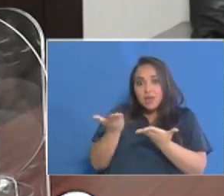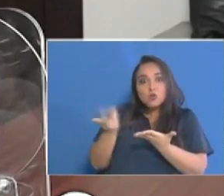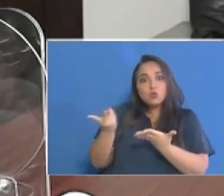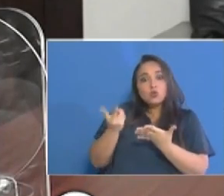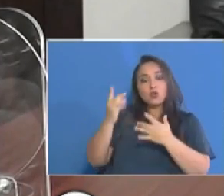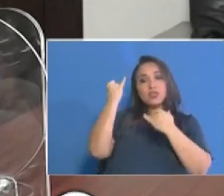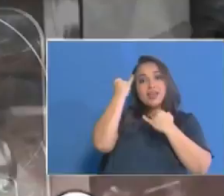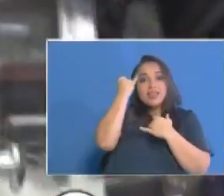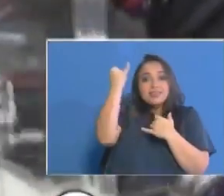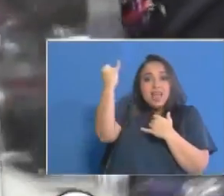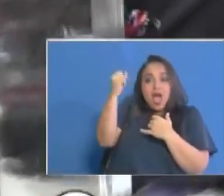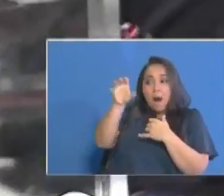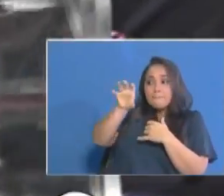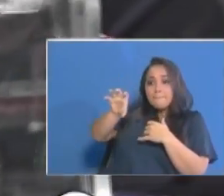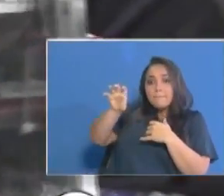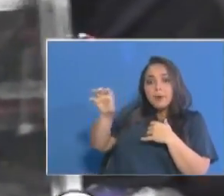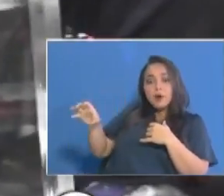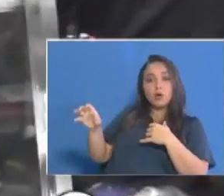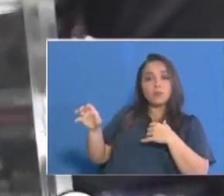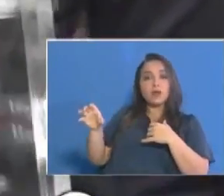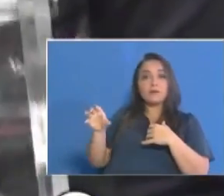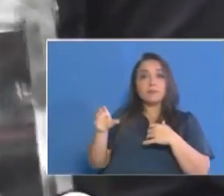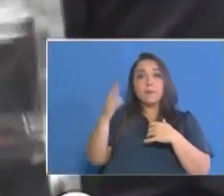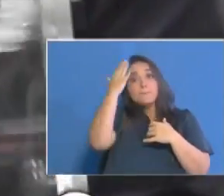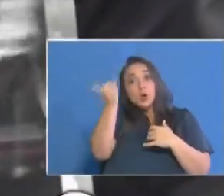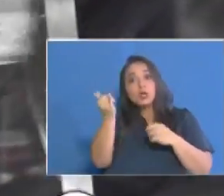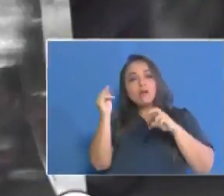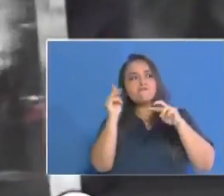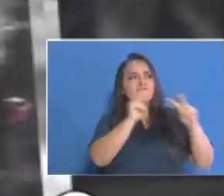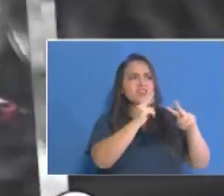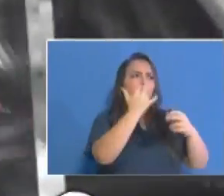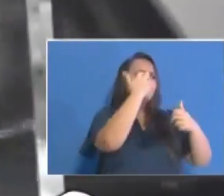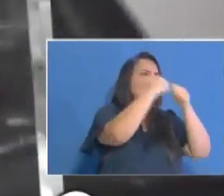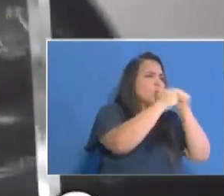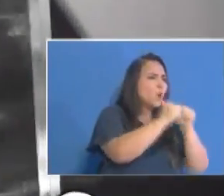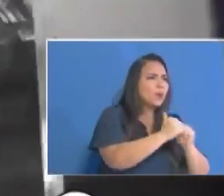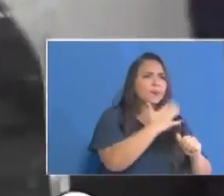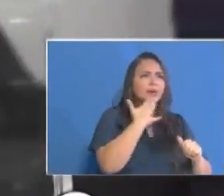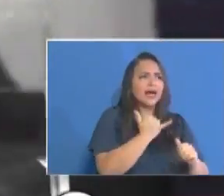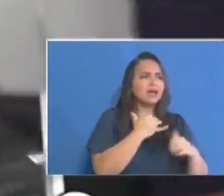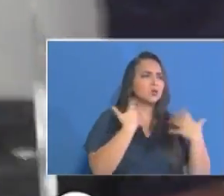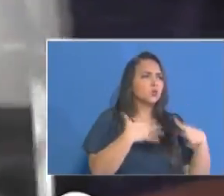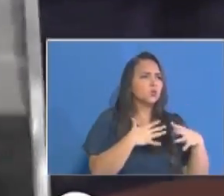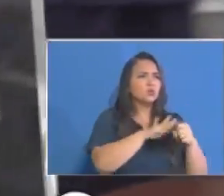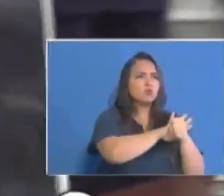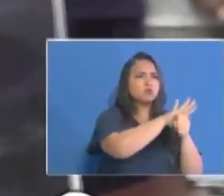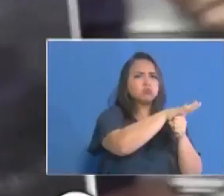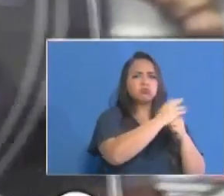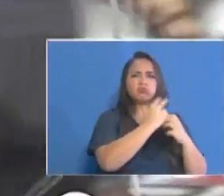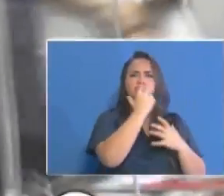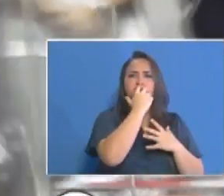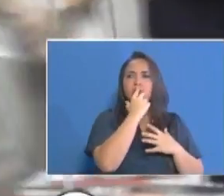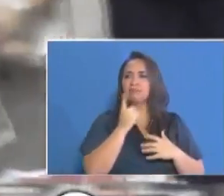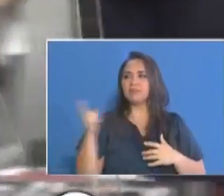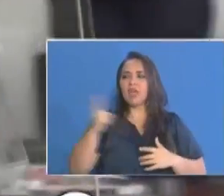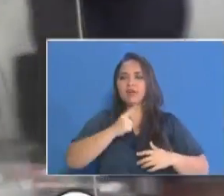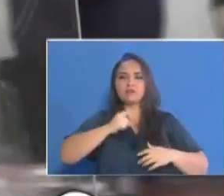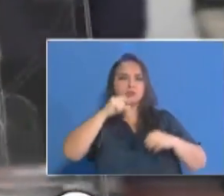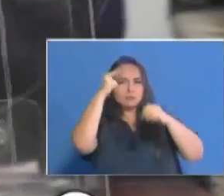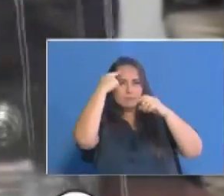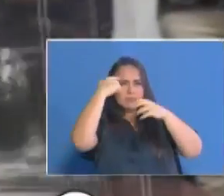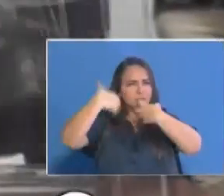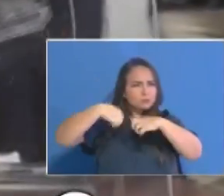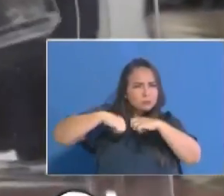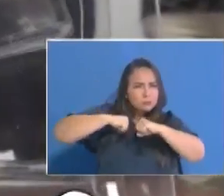surge de una crisis encontrando la oportunidad de poner el talento panameño